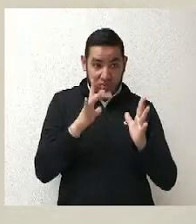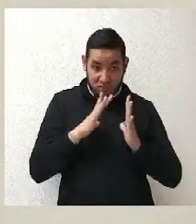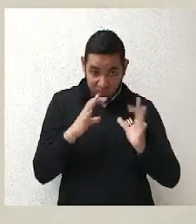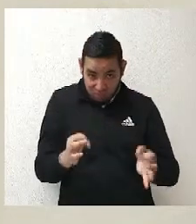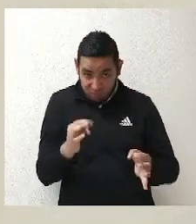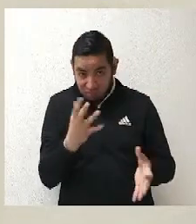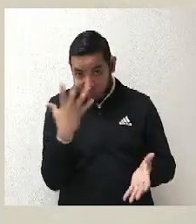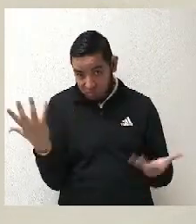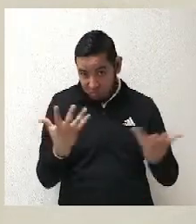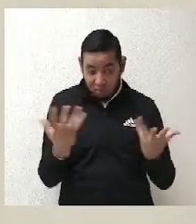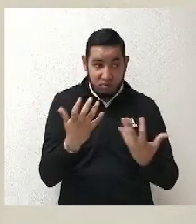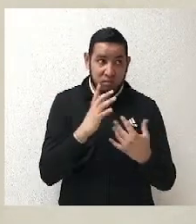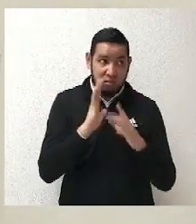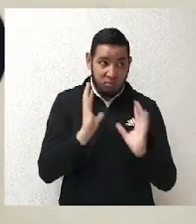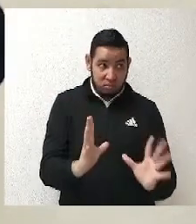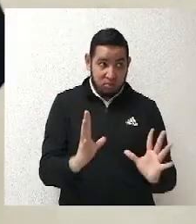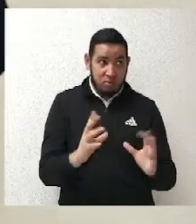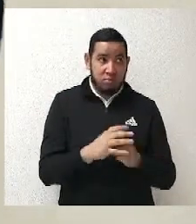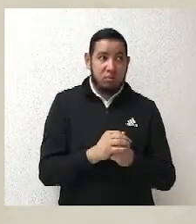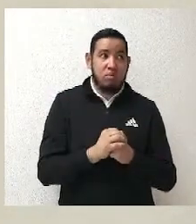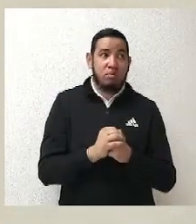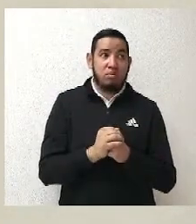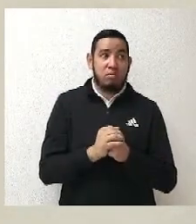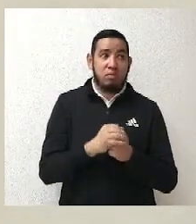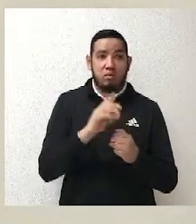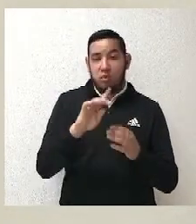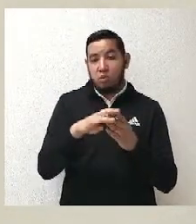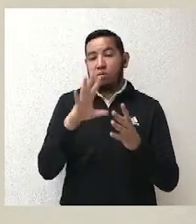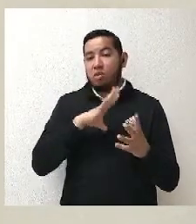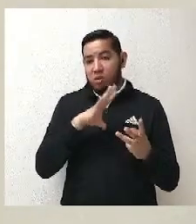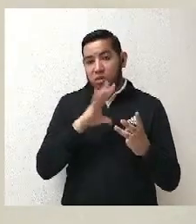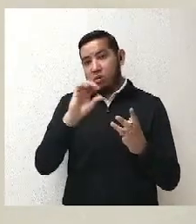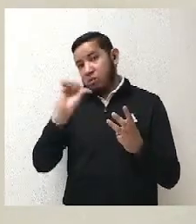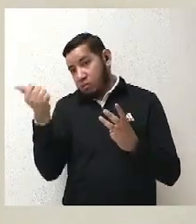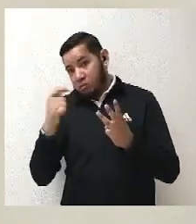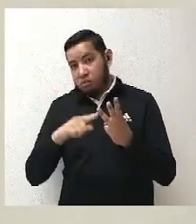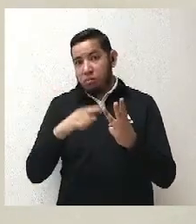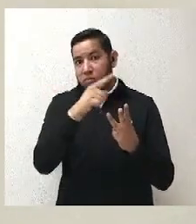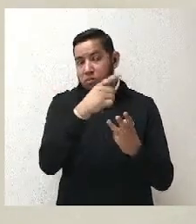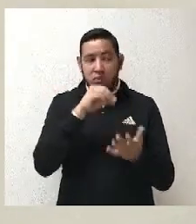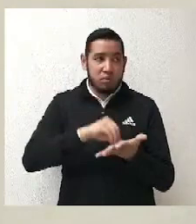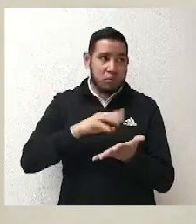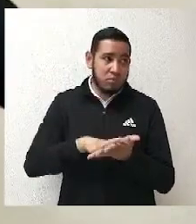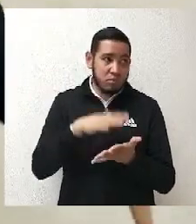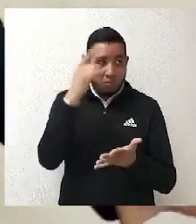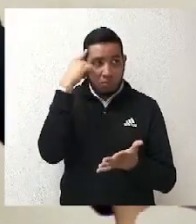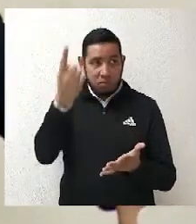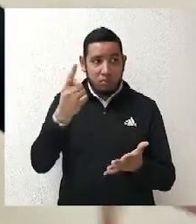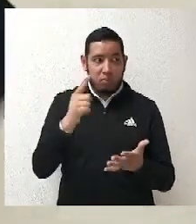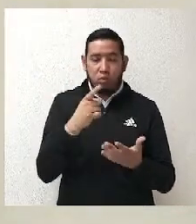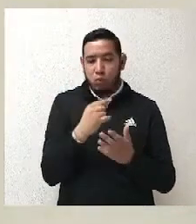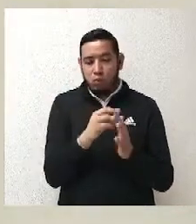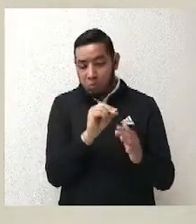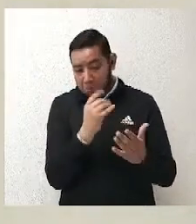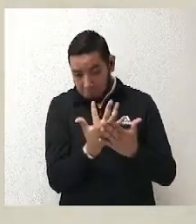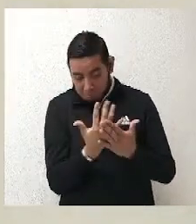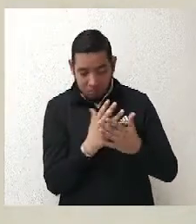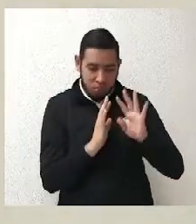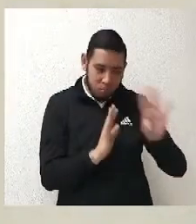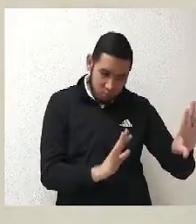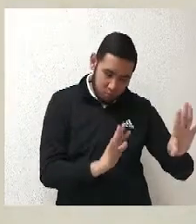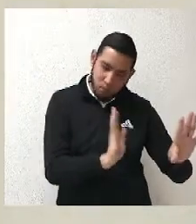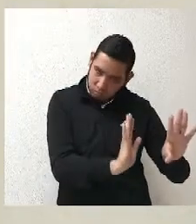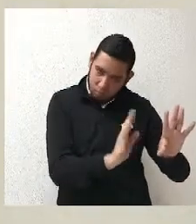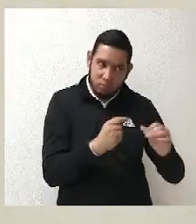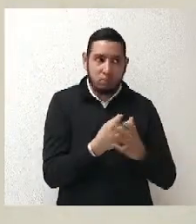Entonces, son de esos agravios que no te dan para lograr tu pretensión principal, porque esa era su pretensión, es no la elijas a mí y yo soy un mejor